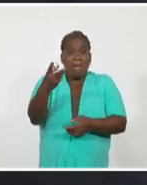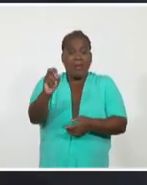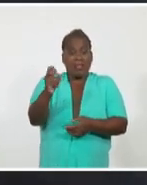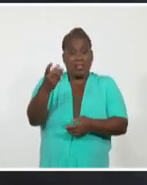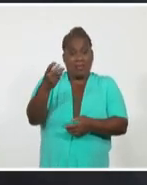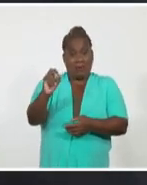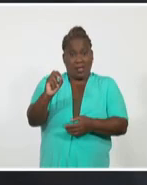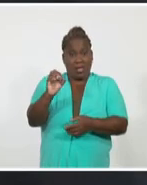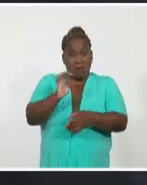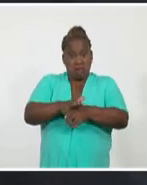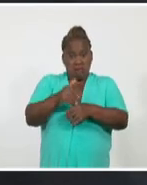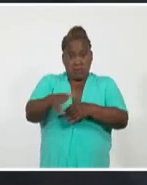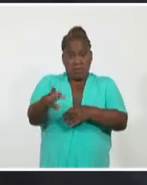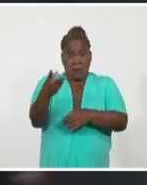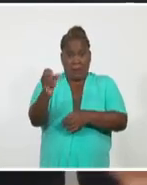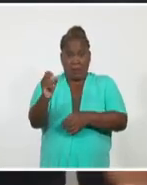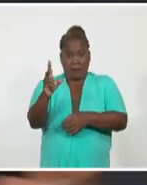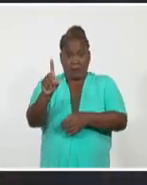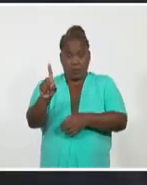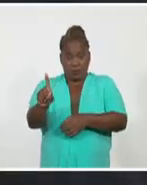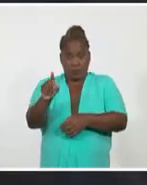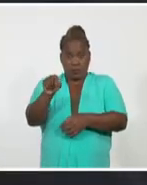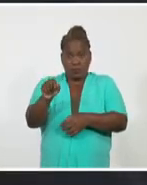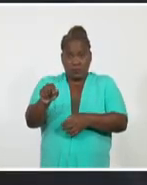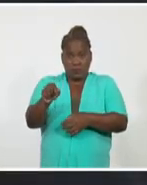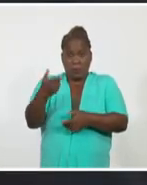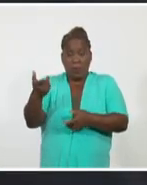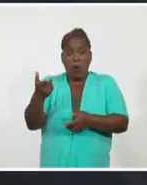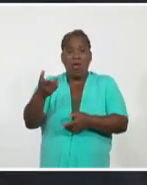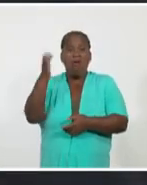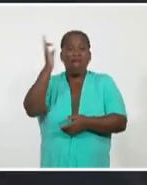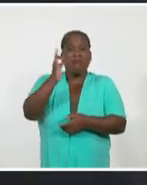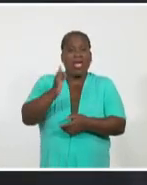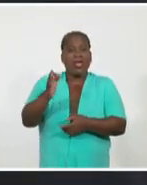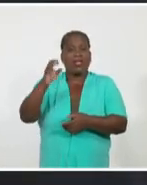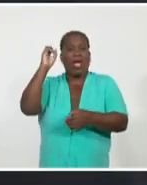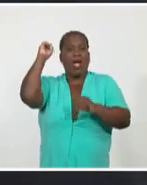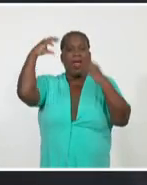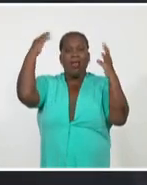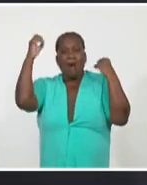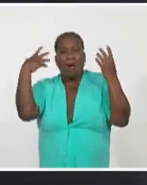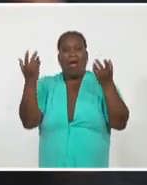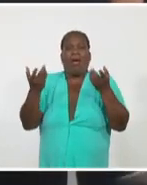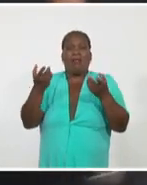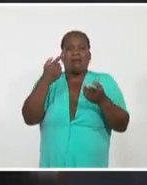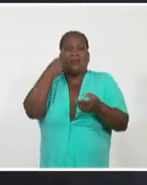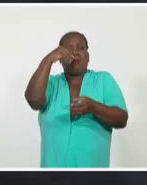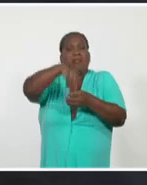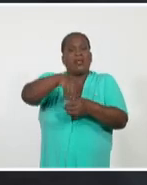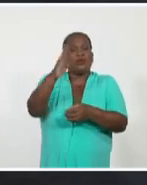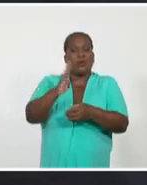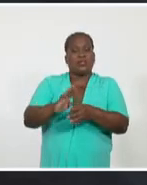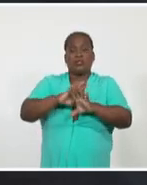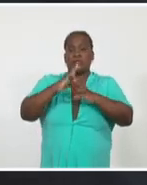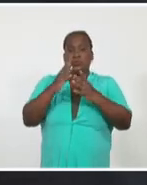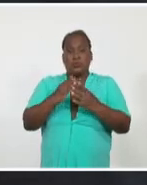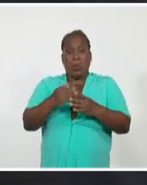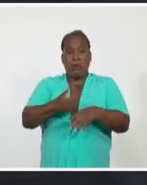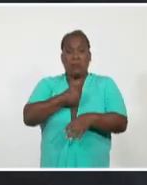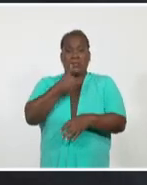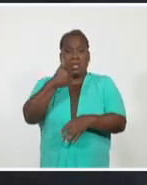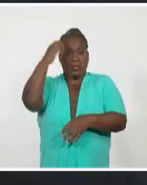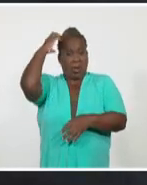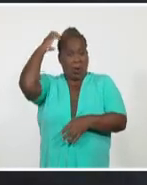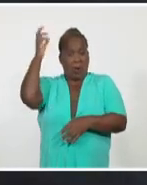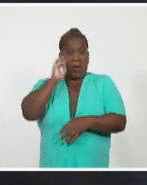principios del 2021 debido a las fiestas y el carnaval. Y todo ante la mirada cómplice del gobierno.